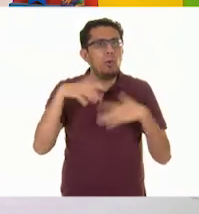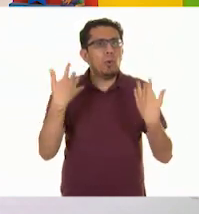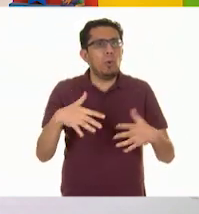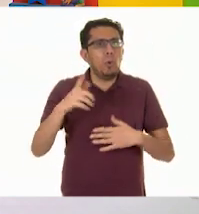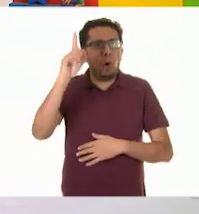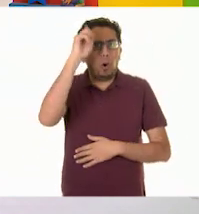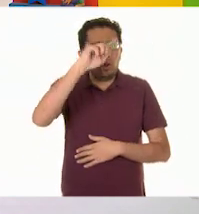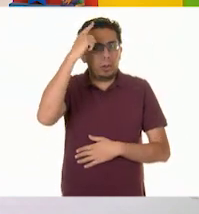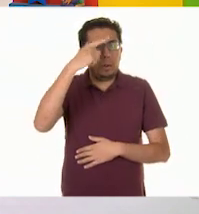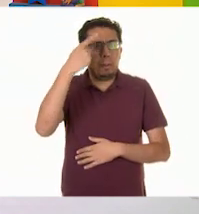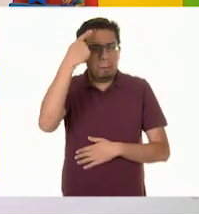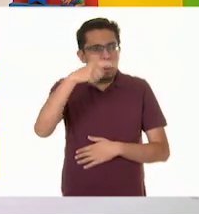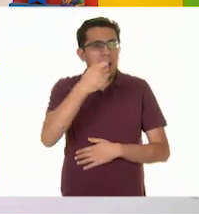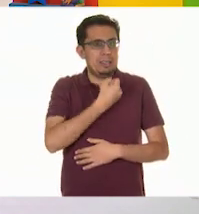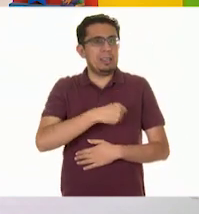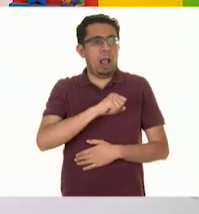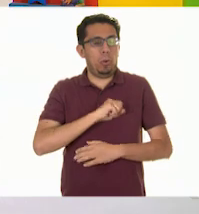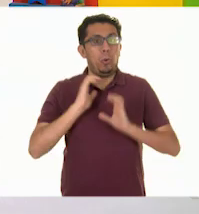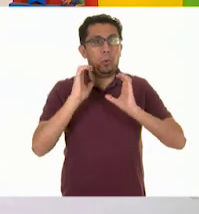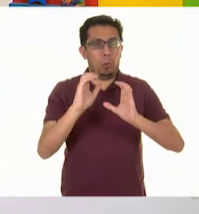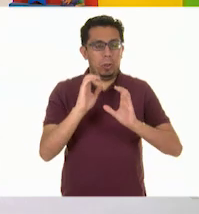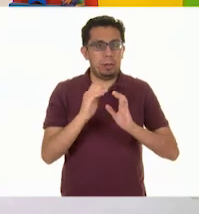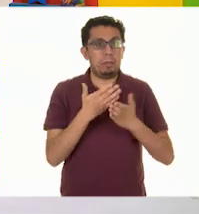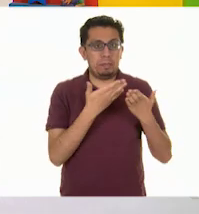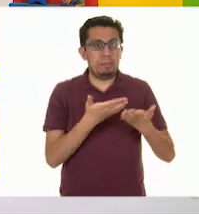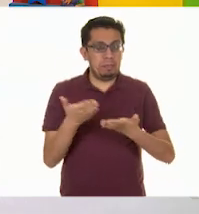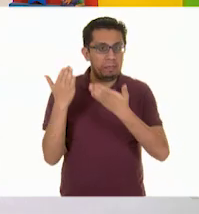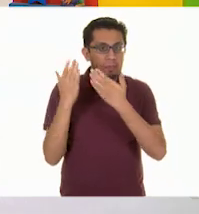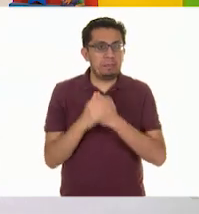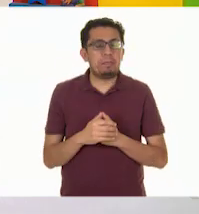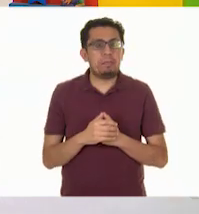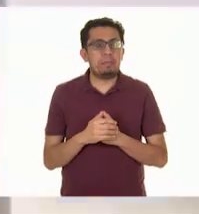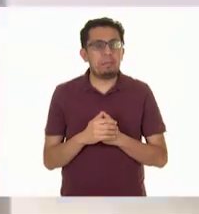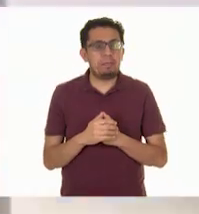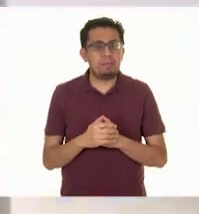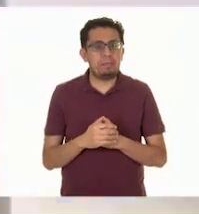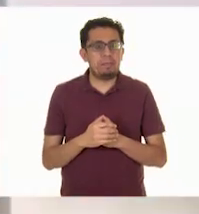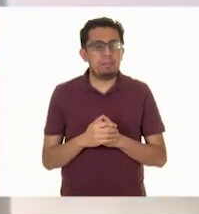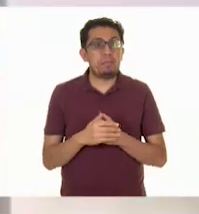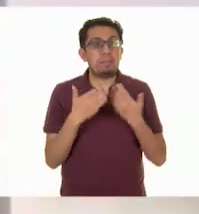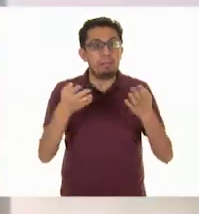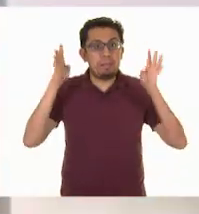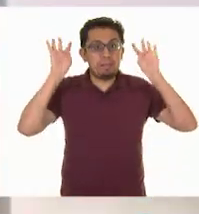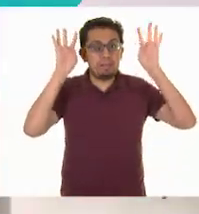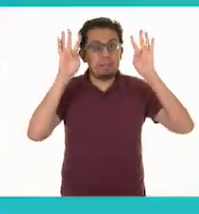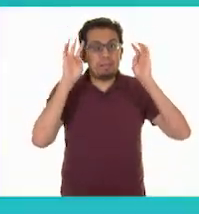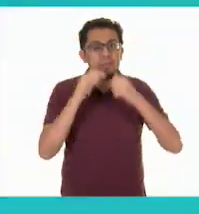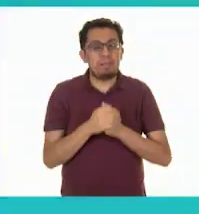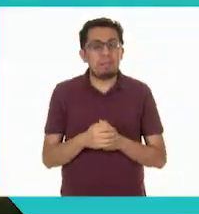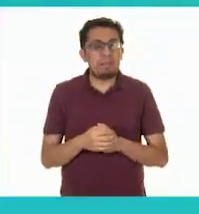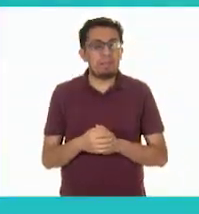para cuidar nuestra salud. ¿Te parece que vayamos con él? ¡Claro que sí! ¡Vamos a verlo! ¡Adelante, Ajo Listo!